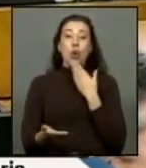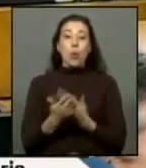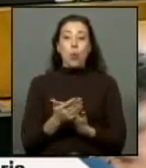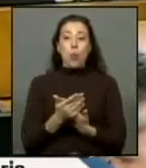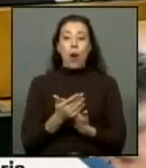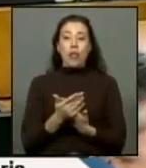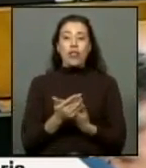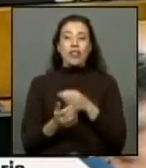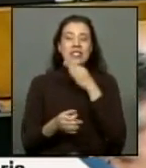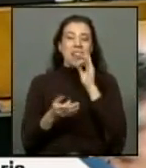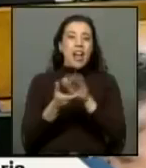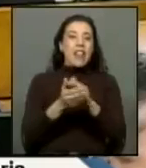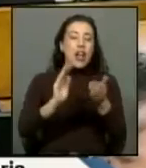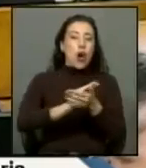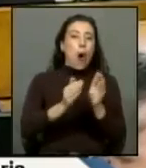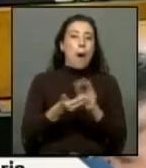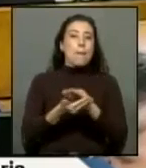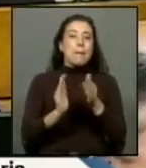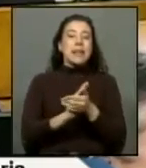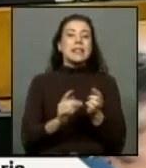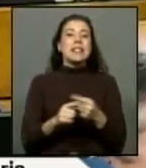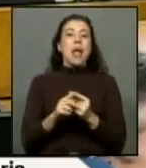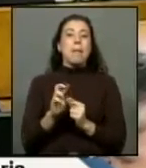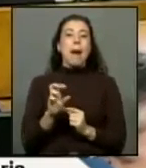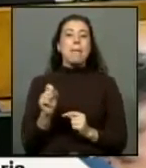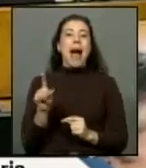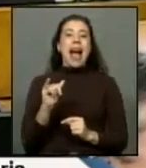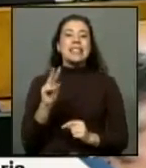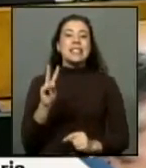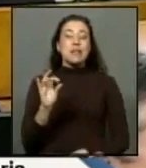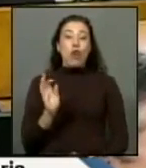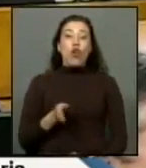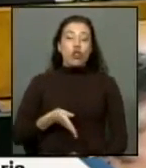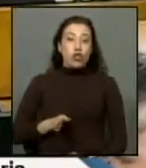se habla de los cómplices pasivos y aún